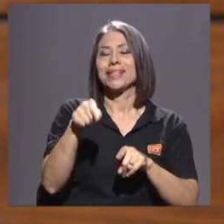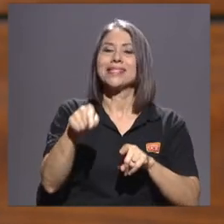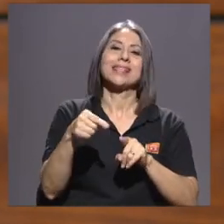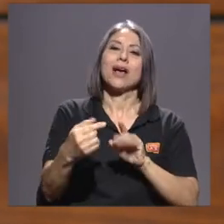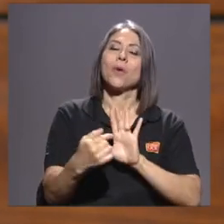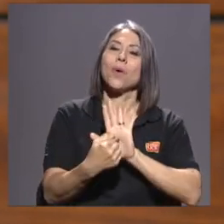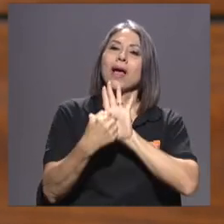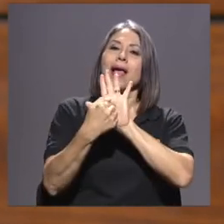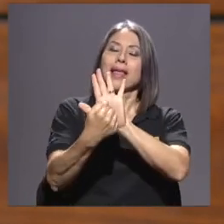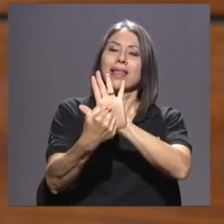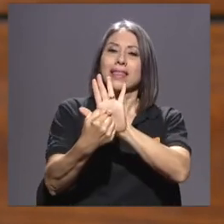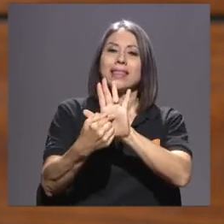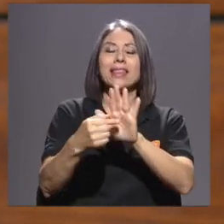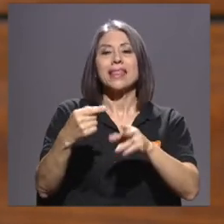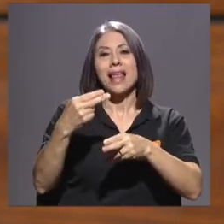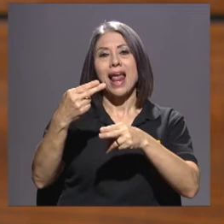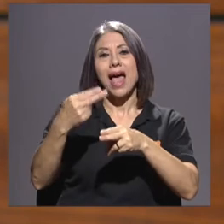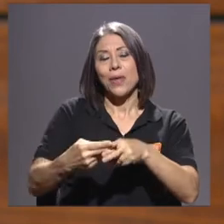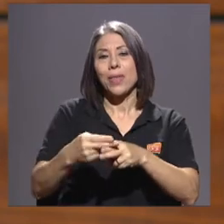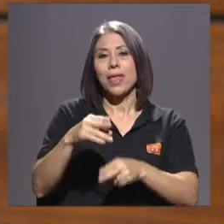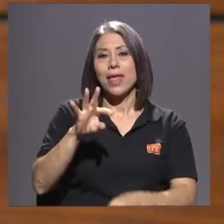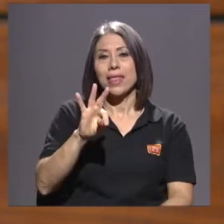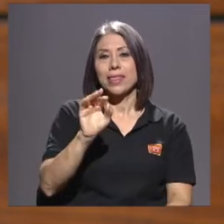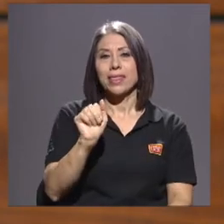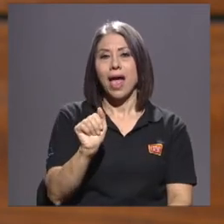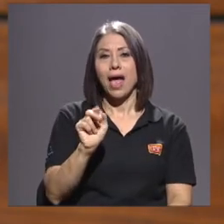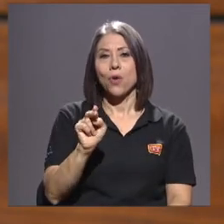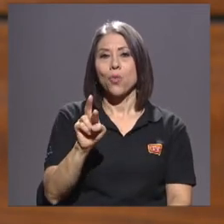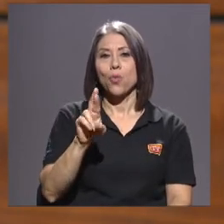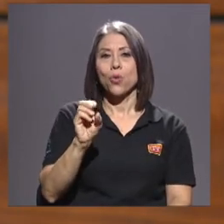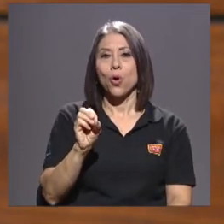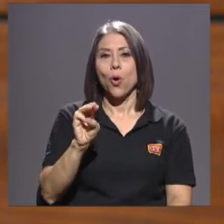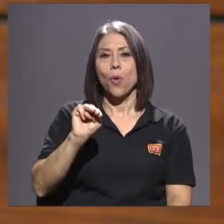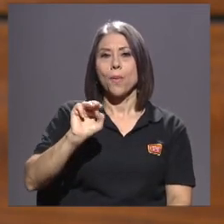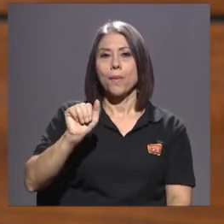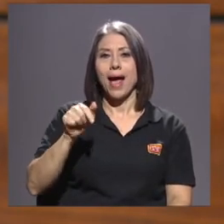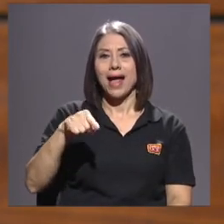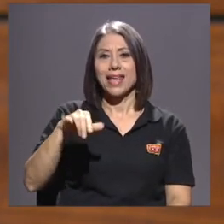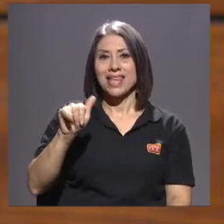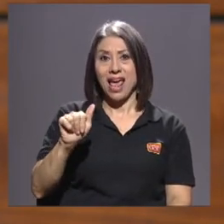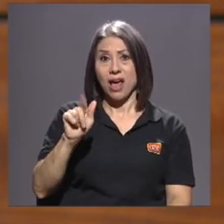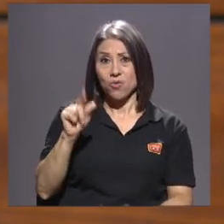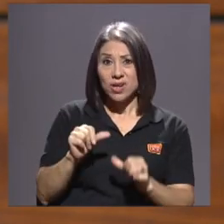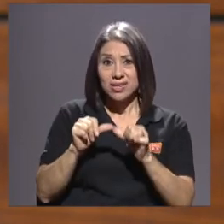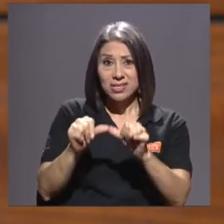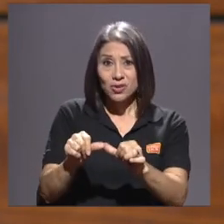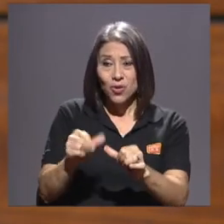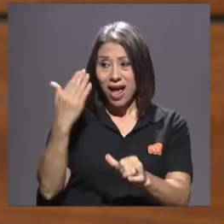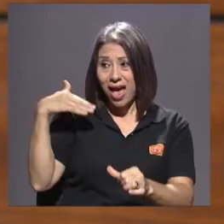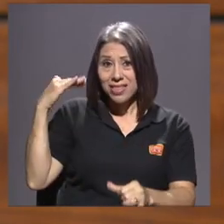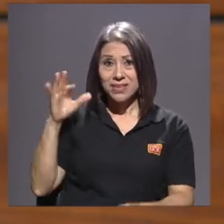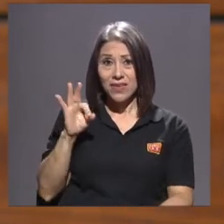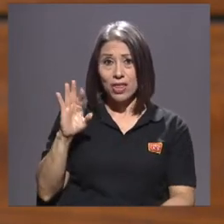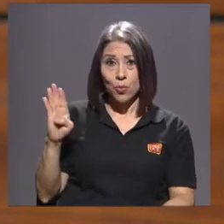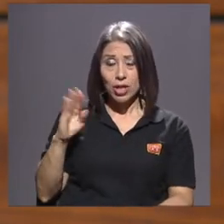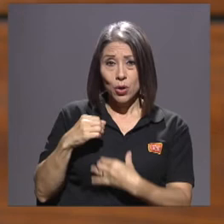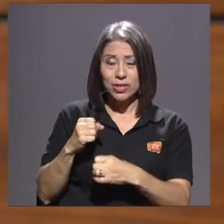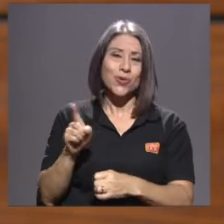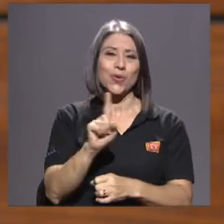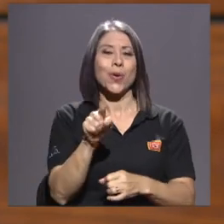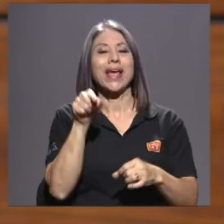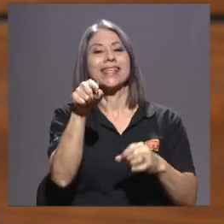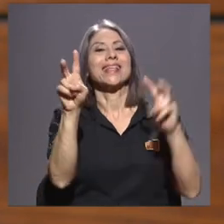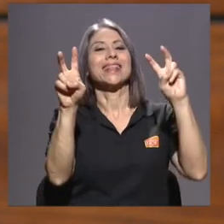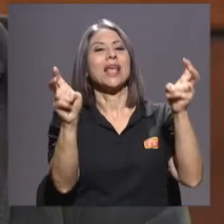Tauromaquia, las pinturas que realizó en algún momento Fernando Botero, eso es más un tema como pretexto para